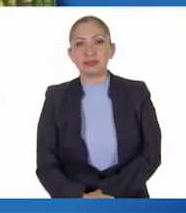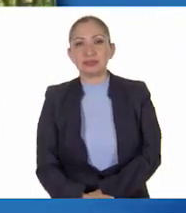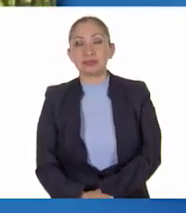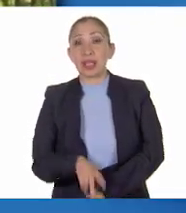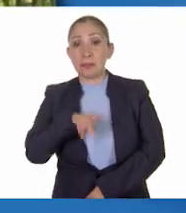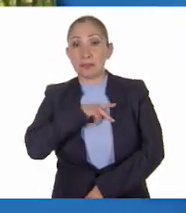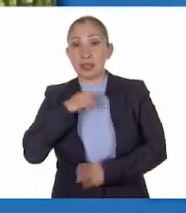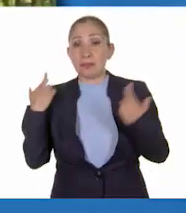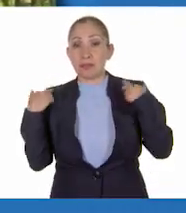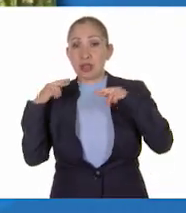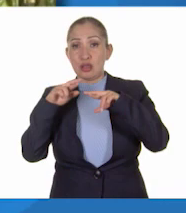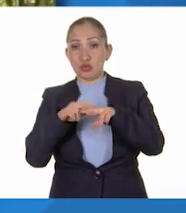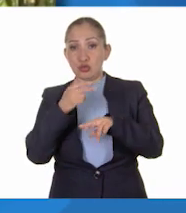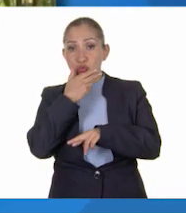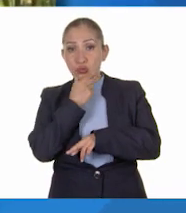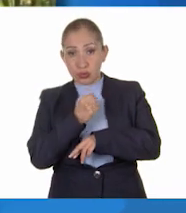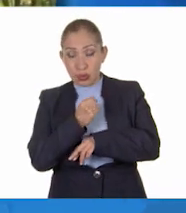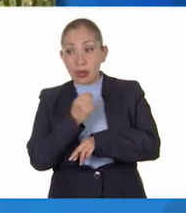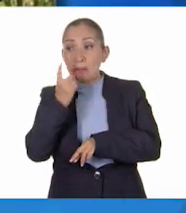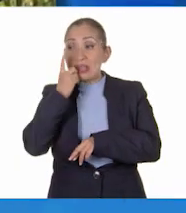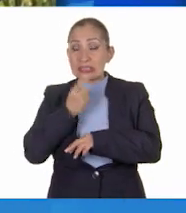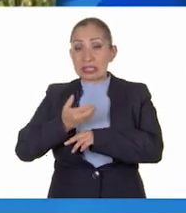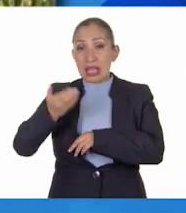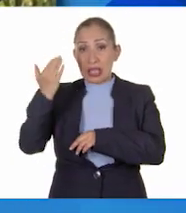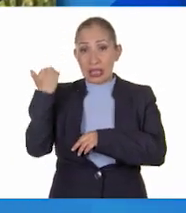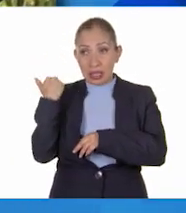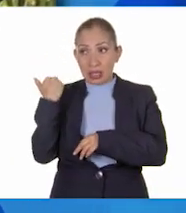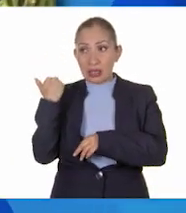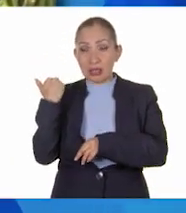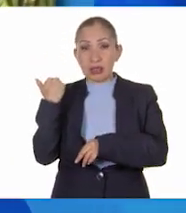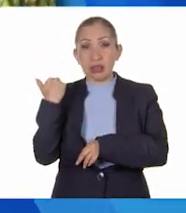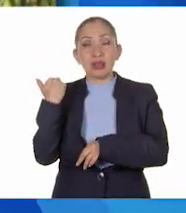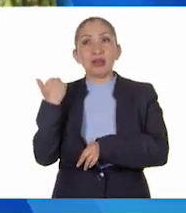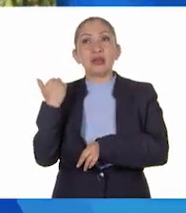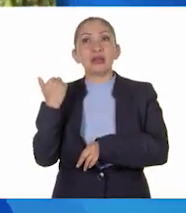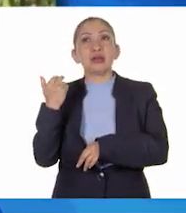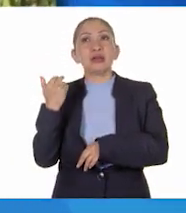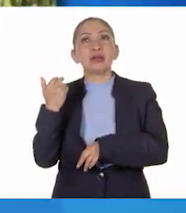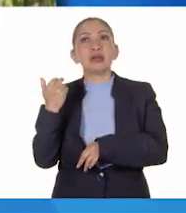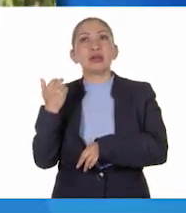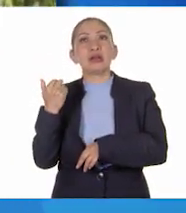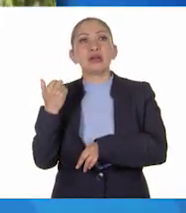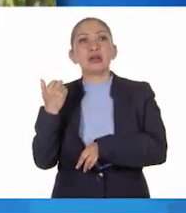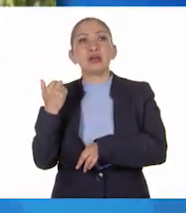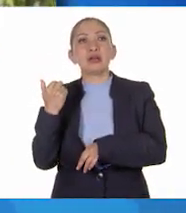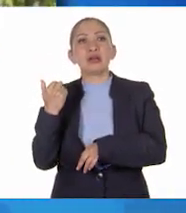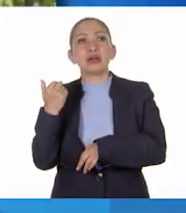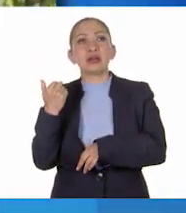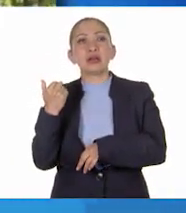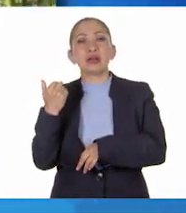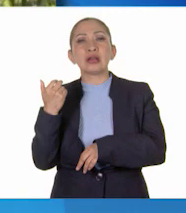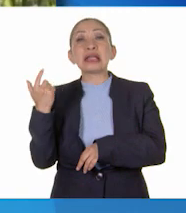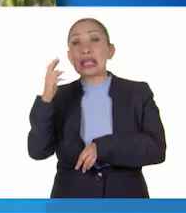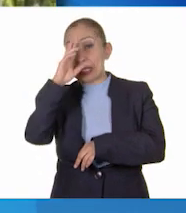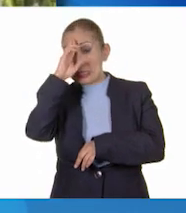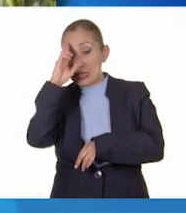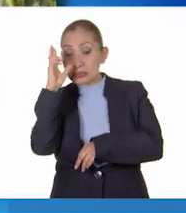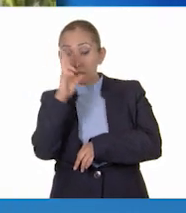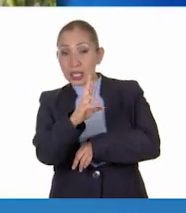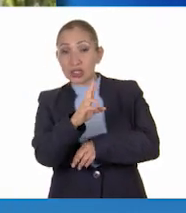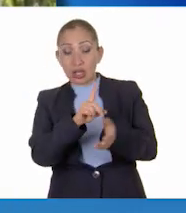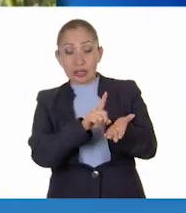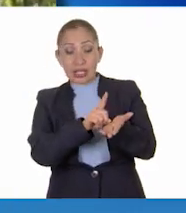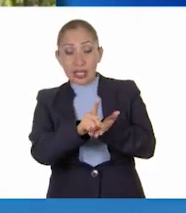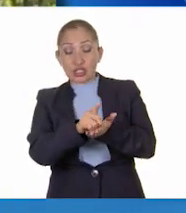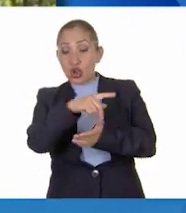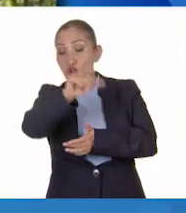Mi profesor me decía que el respeto al derecho